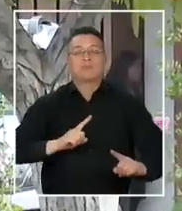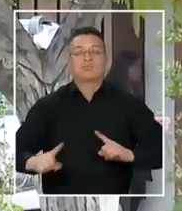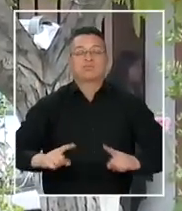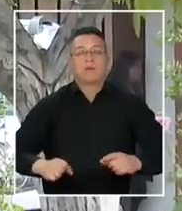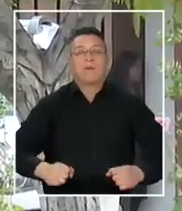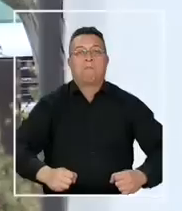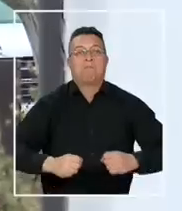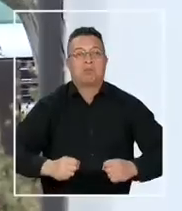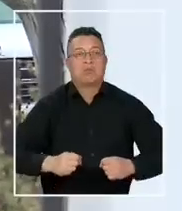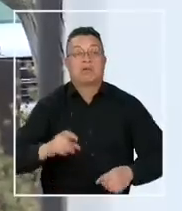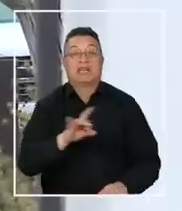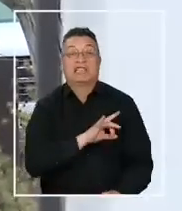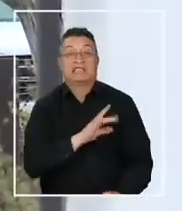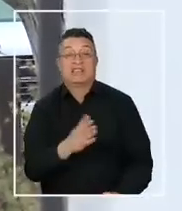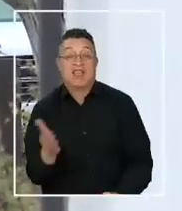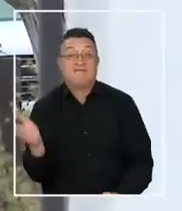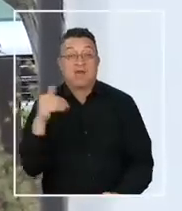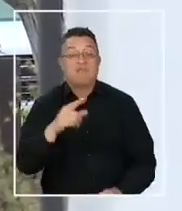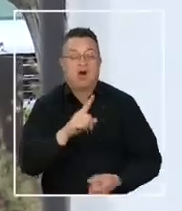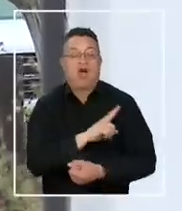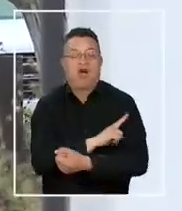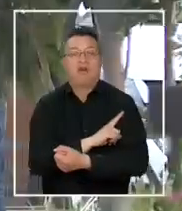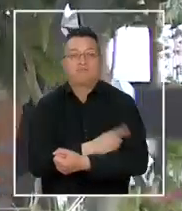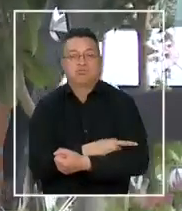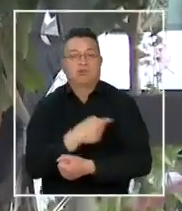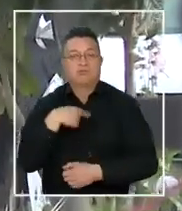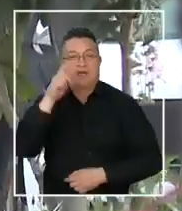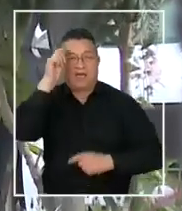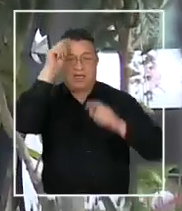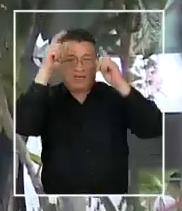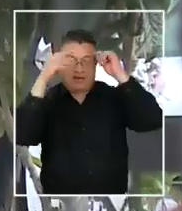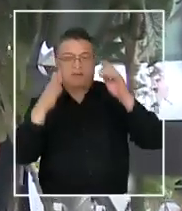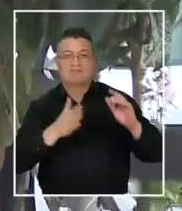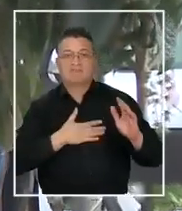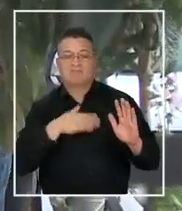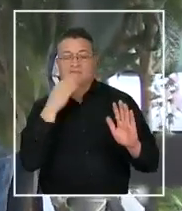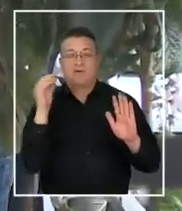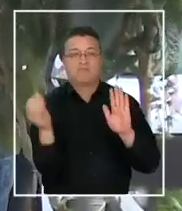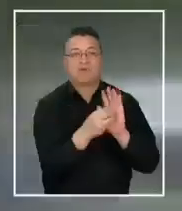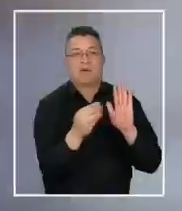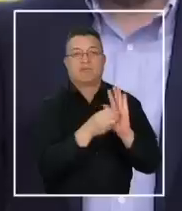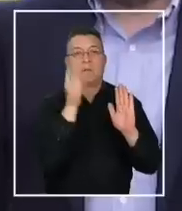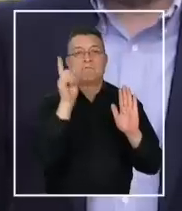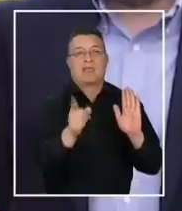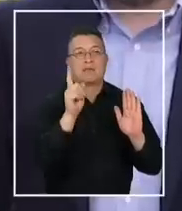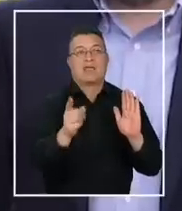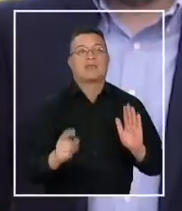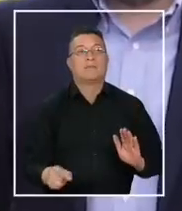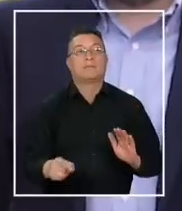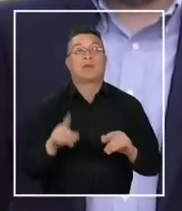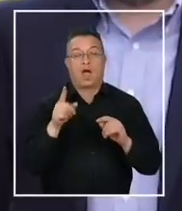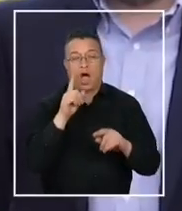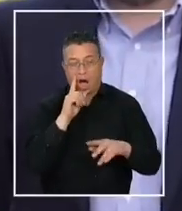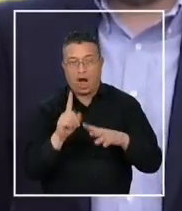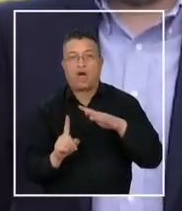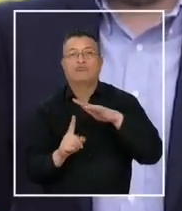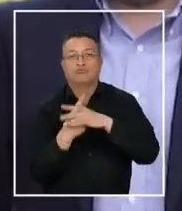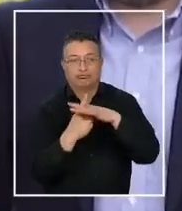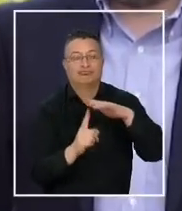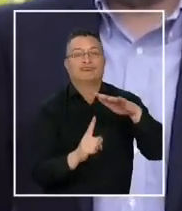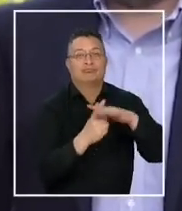proceso y que junto a Chile Vamos tiene el poder de instalar sus ideas en la próxima propuesta constitucional. Van a aparecer, digamos, siempre